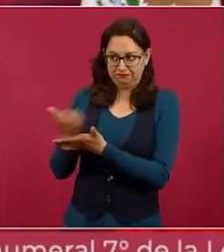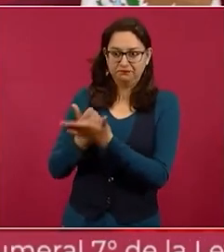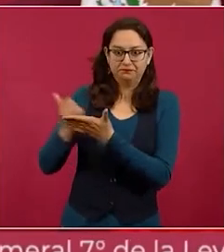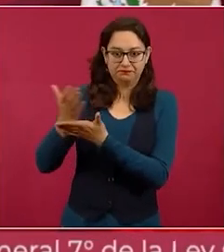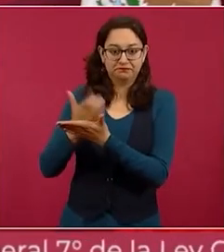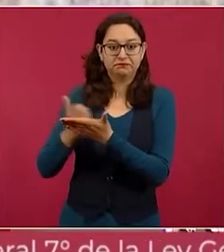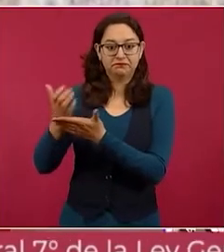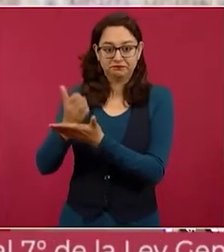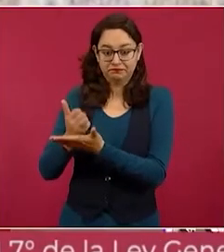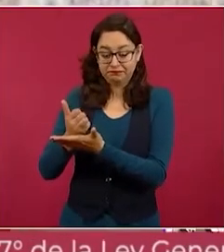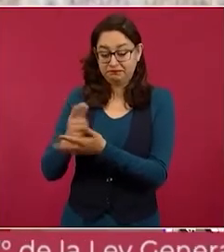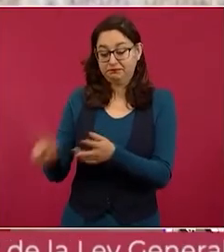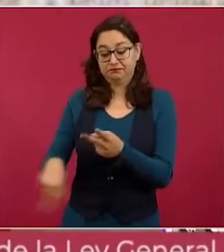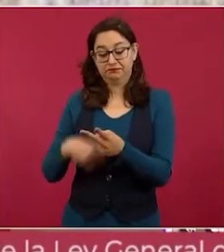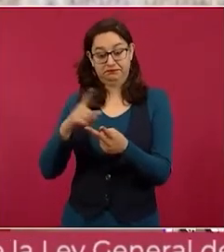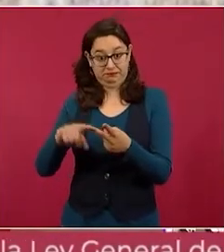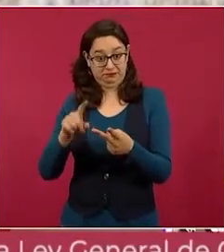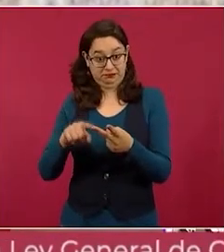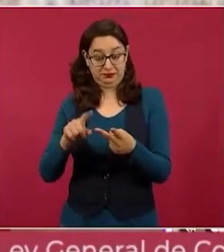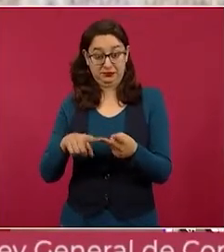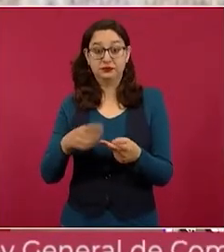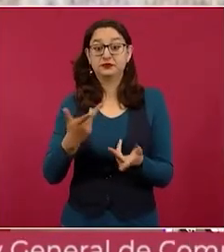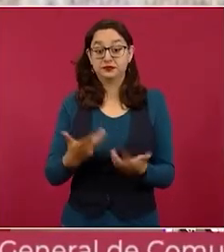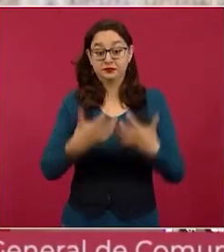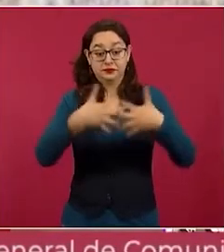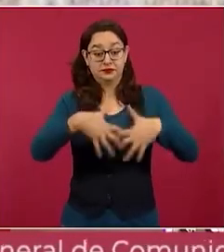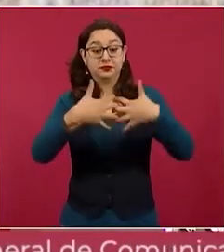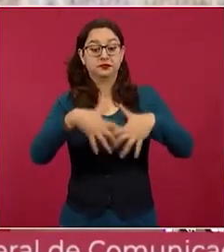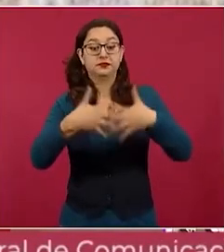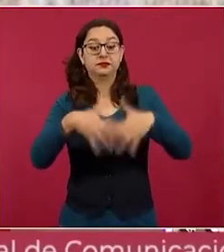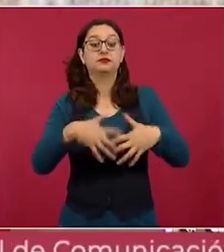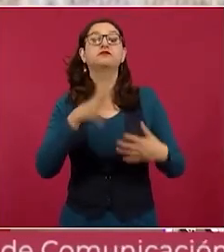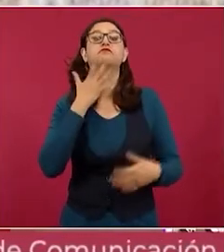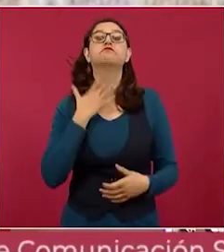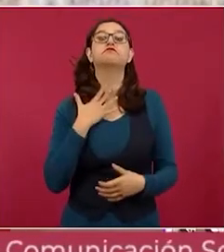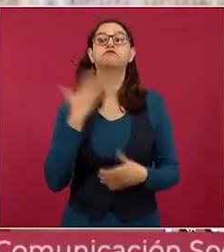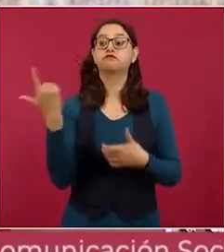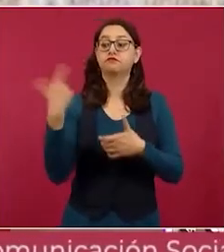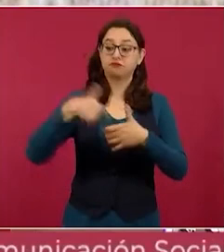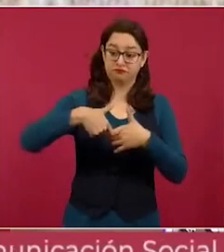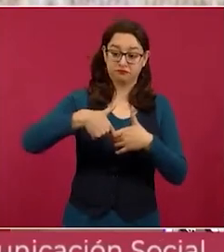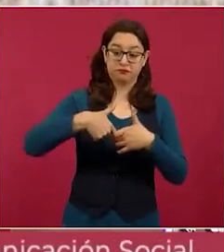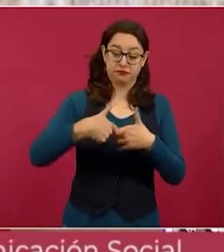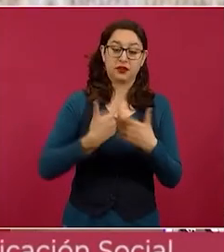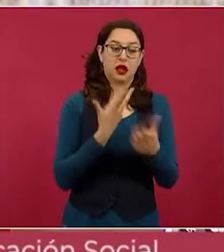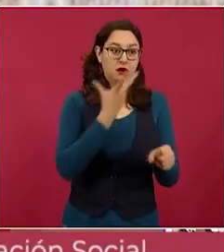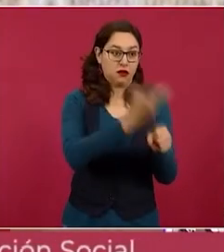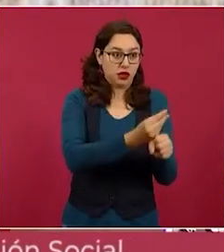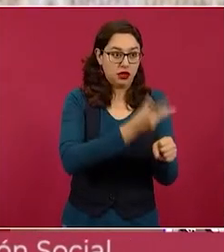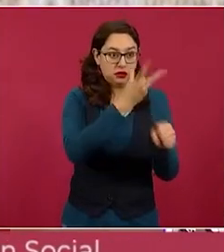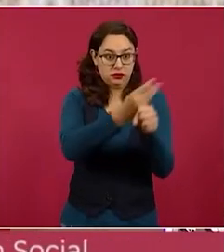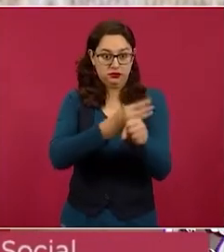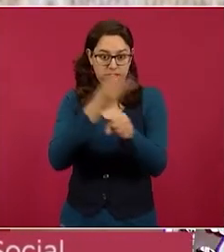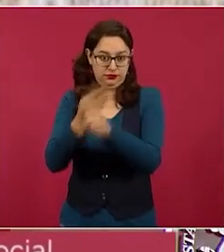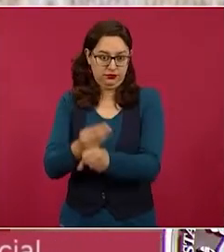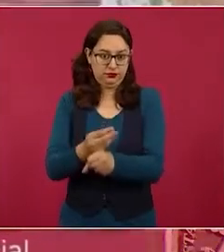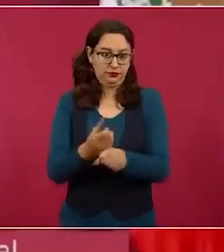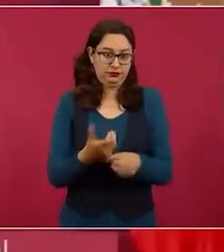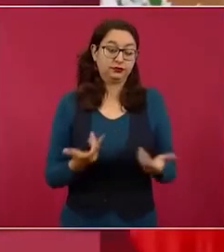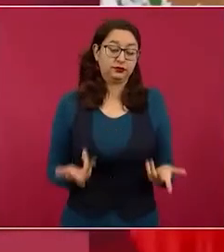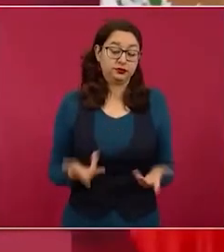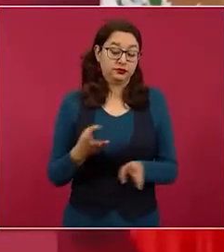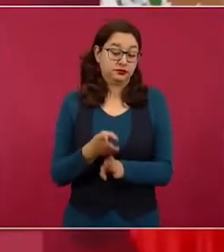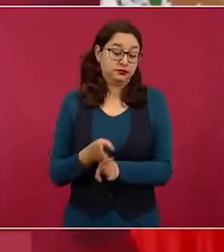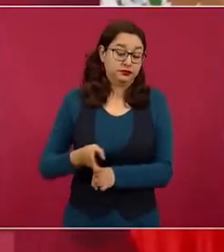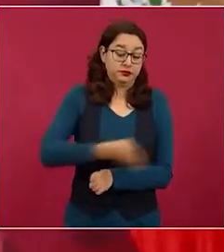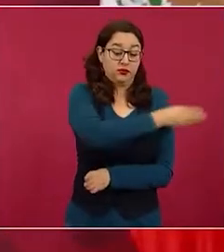la rehabilitación de las refinerías que quedaron en